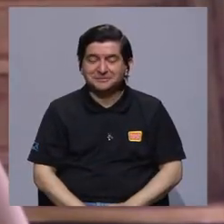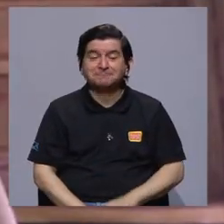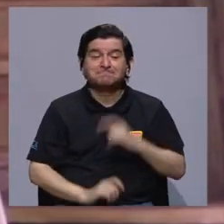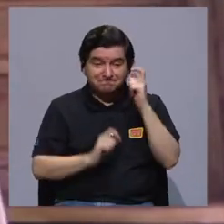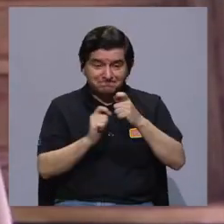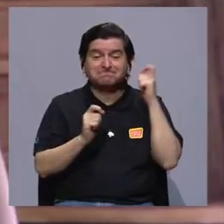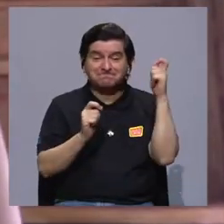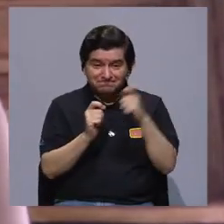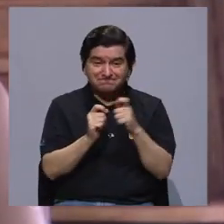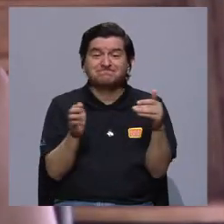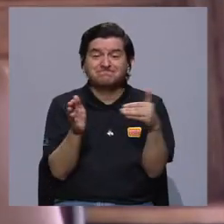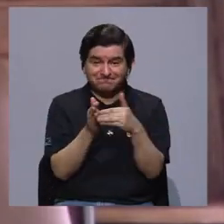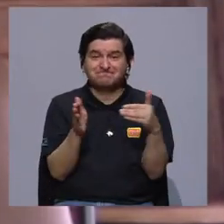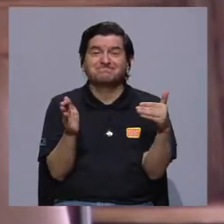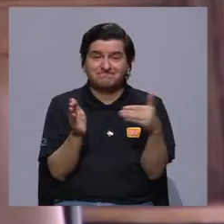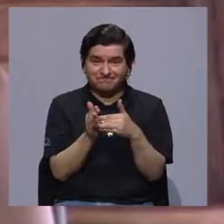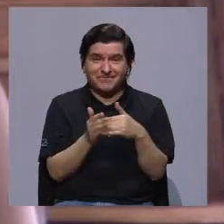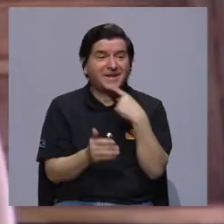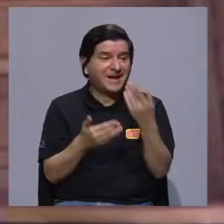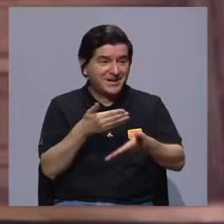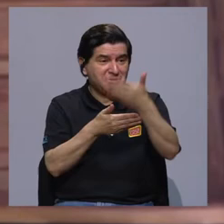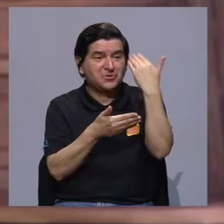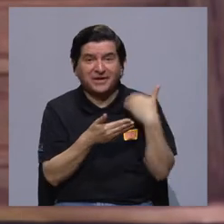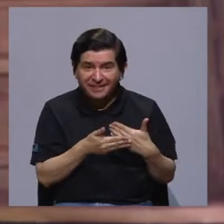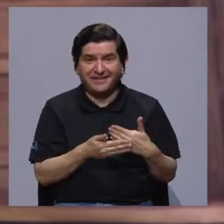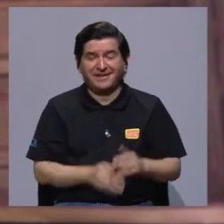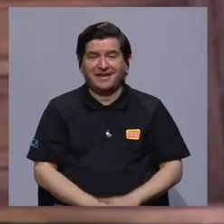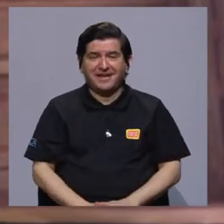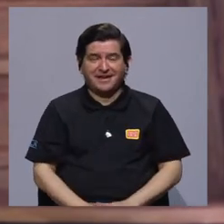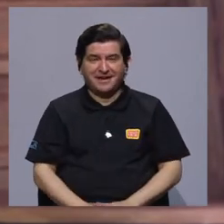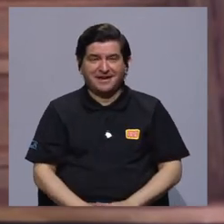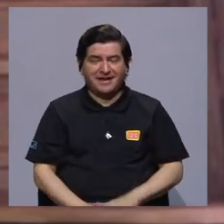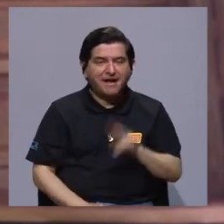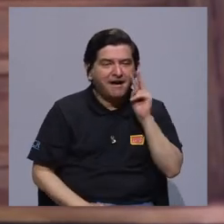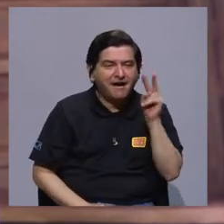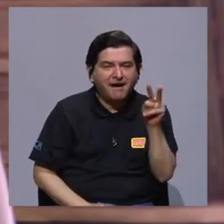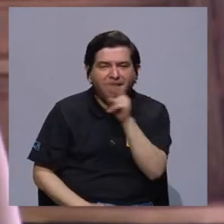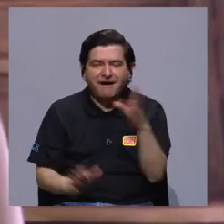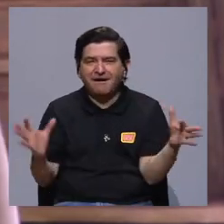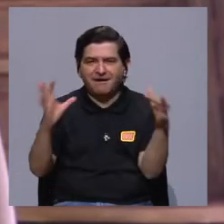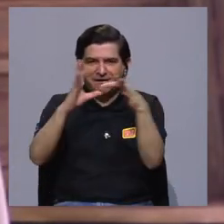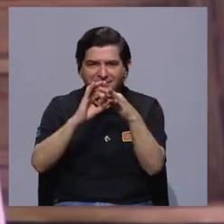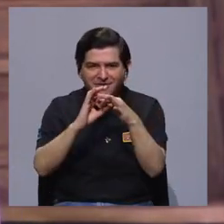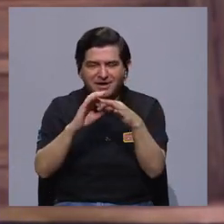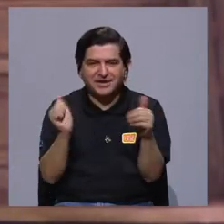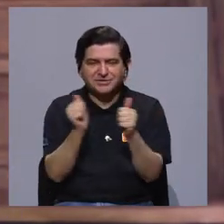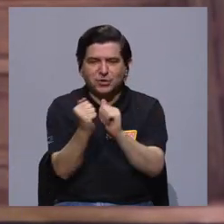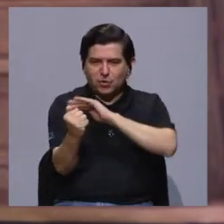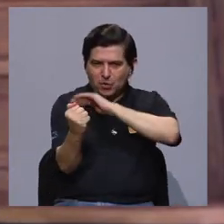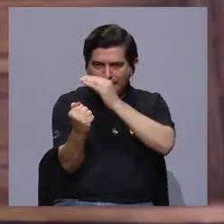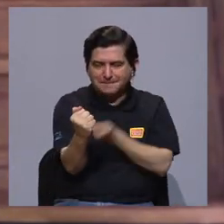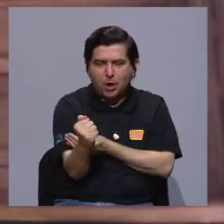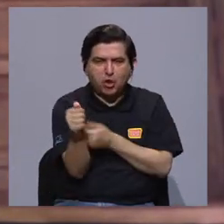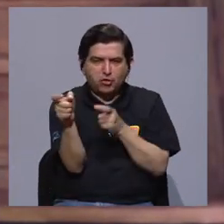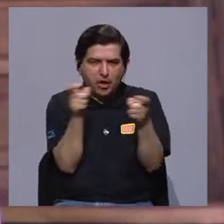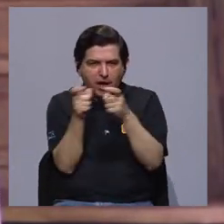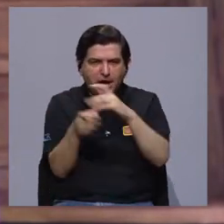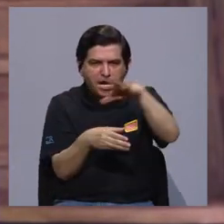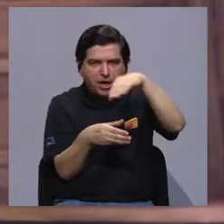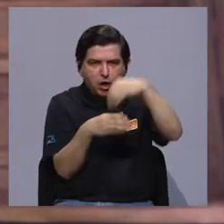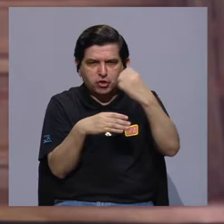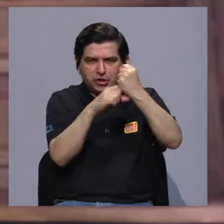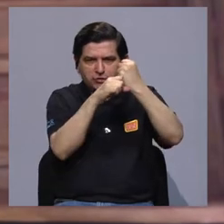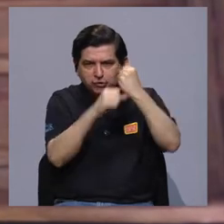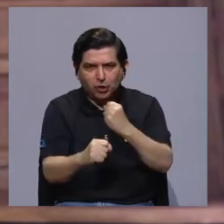Es justamente volviendo a esto que les decía de lo visual, digamos, como relacionado al poder, al control, al